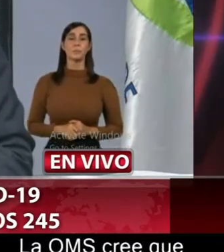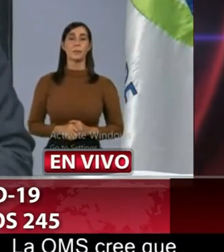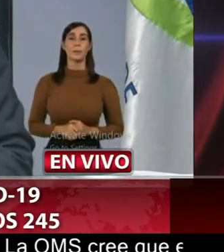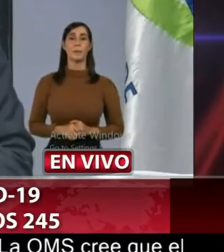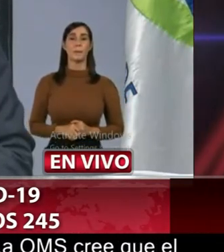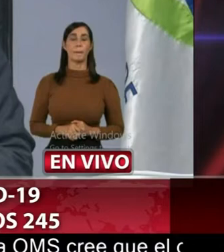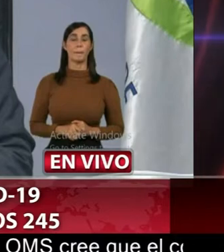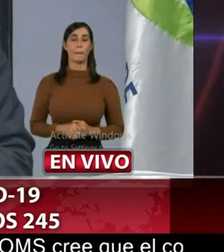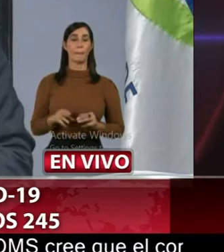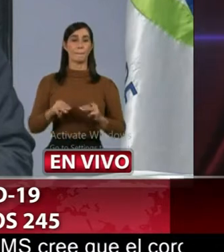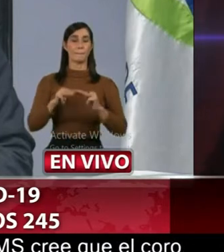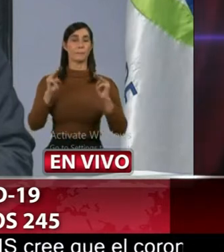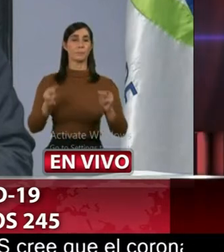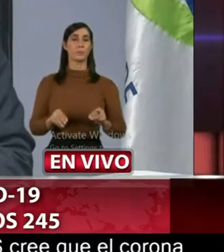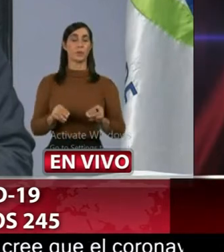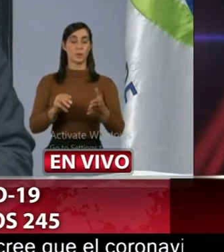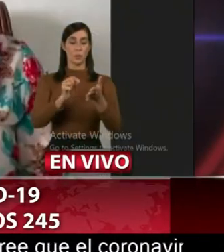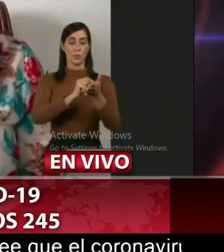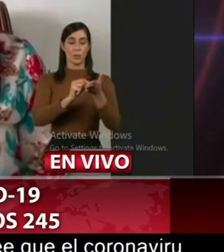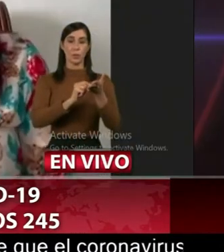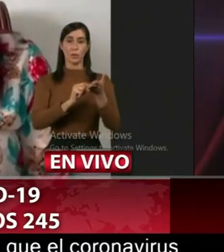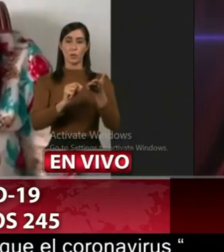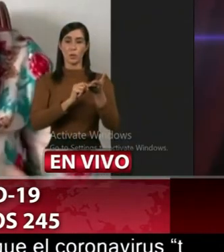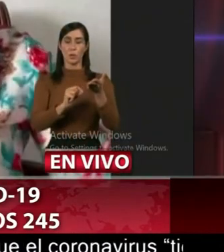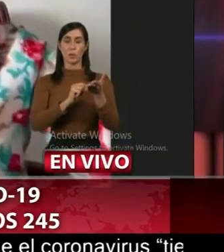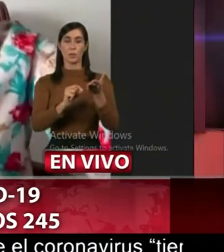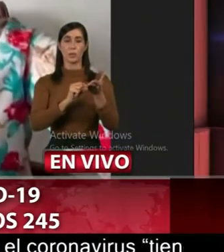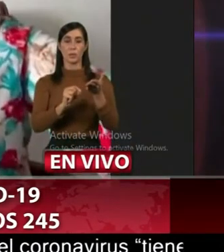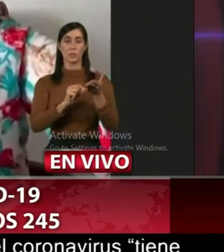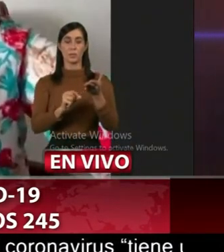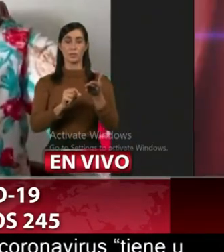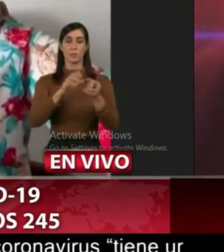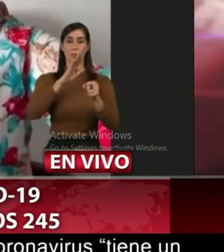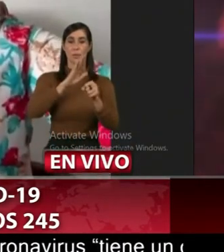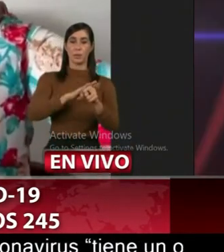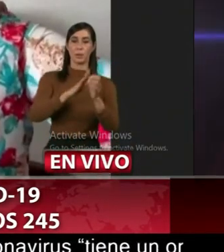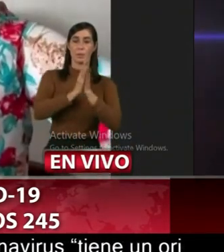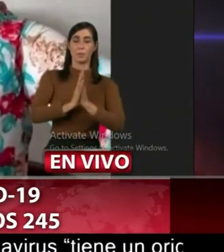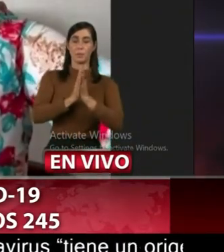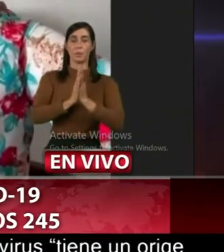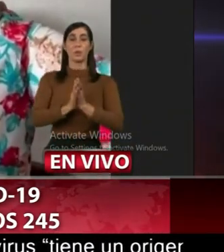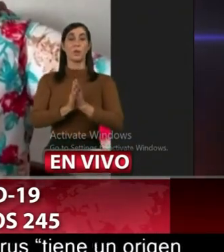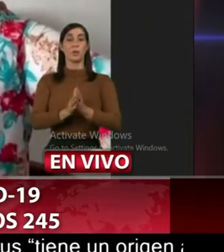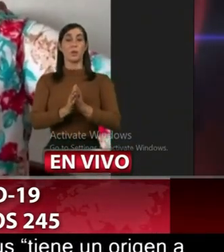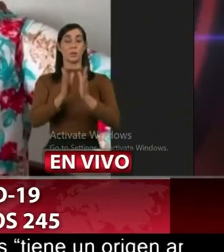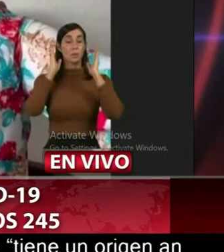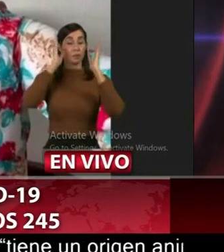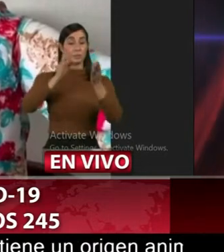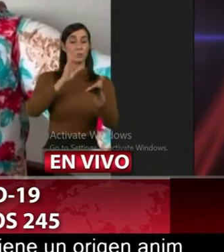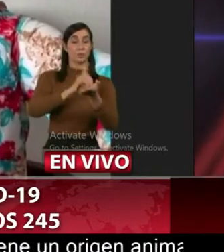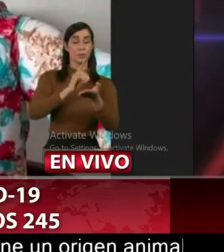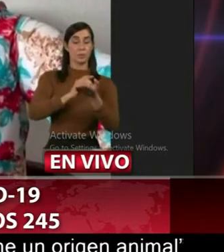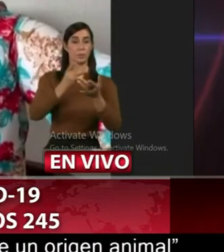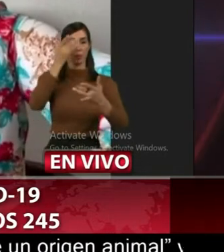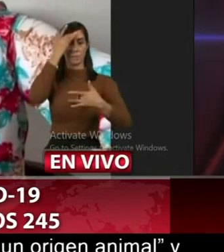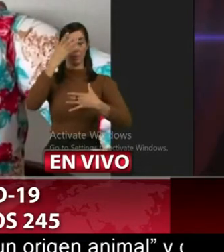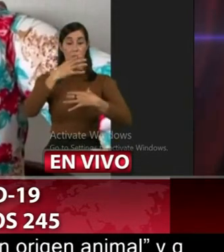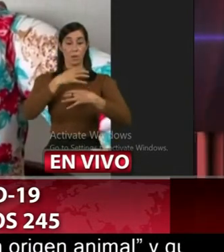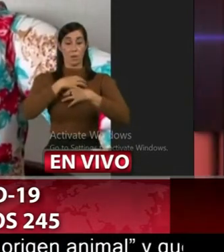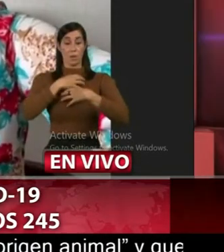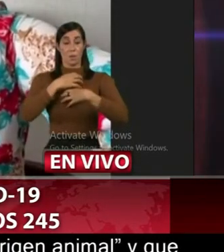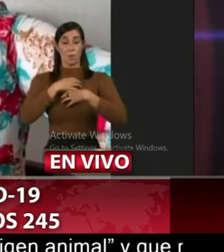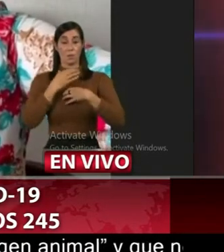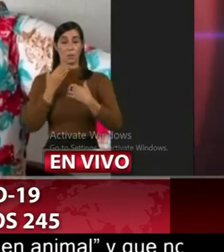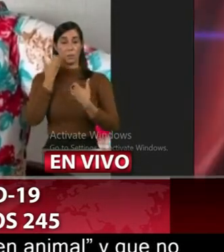ministro sobre los registros de la demanda de atención médica que tienen ustedes en los centros de salud por respiratorias y por